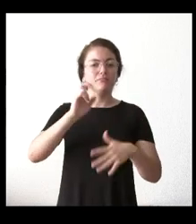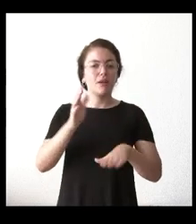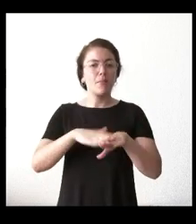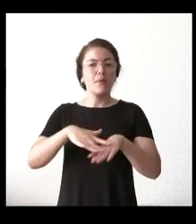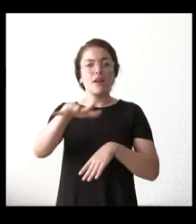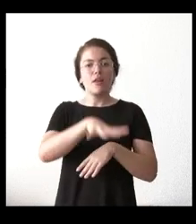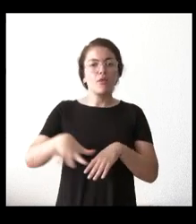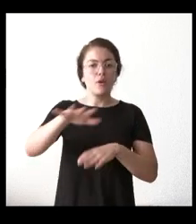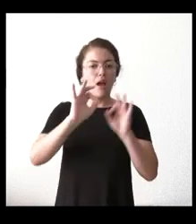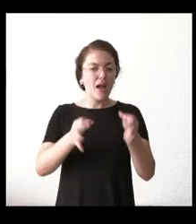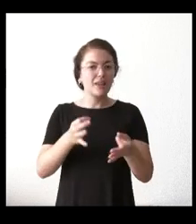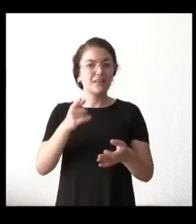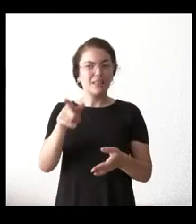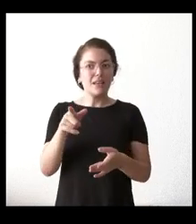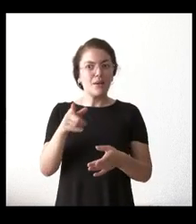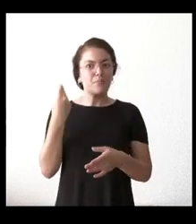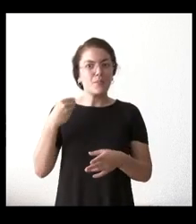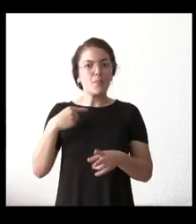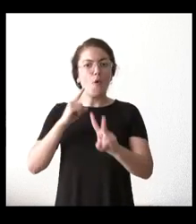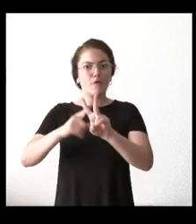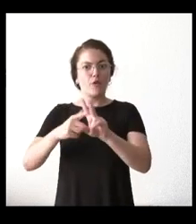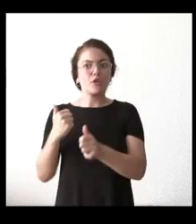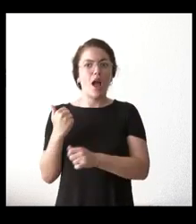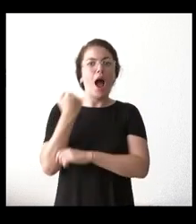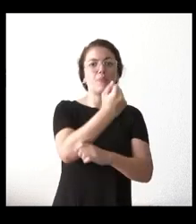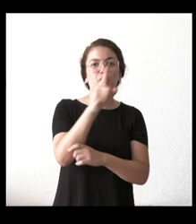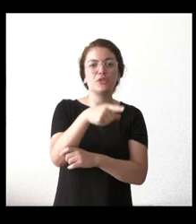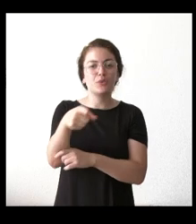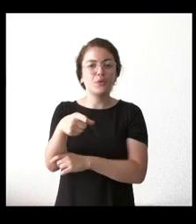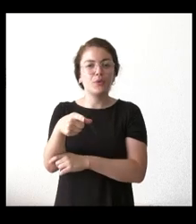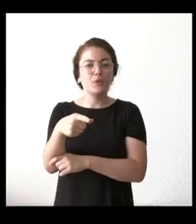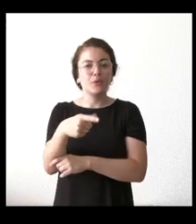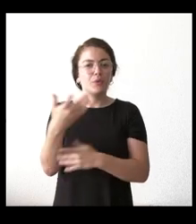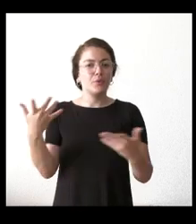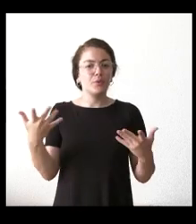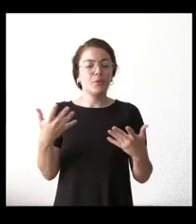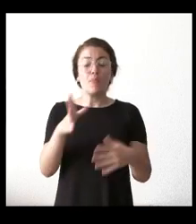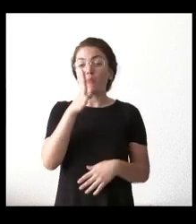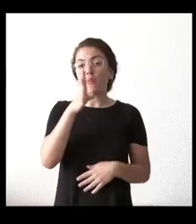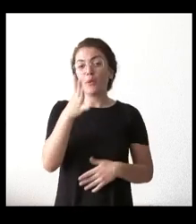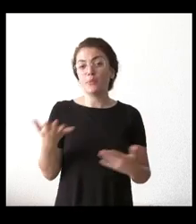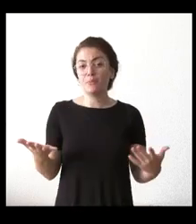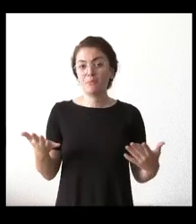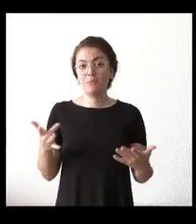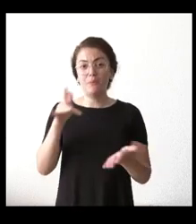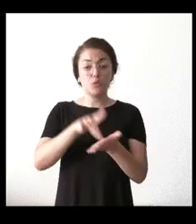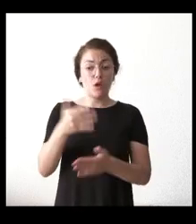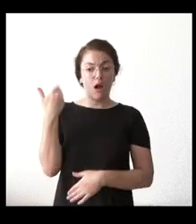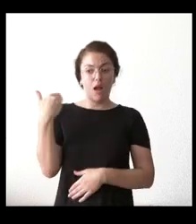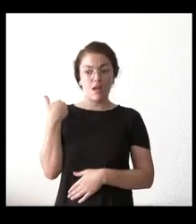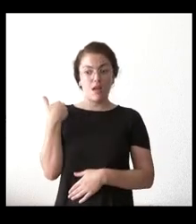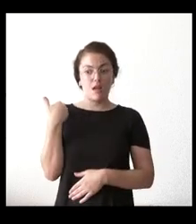de Losacio, ha sido respaldada por Vox y si ha sido acordada en este seno. Porque, después del anuncio de ayer,